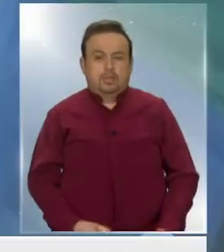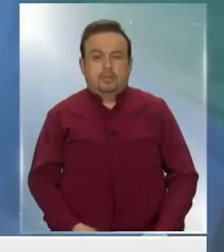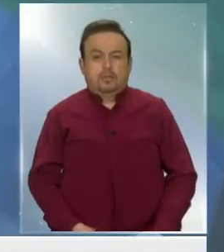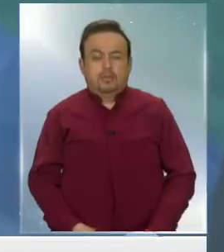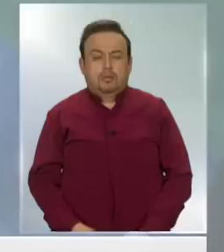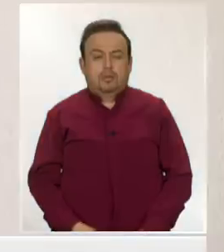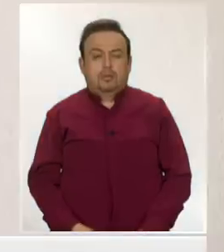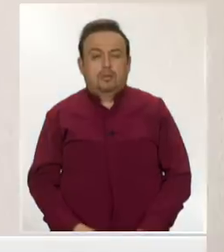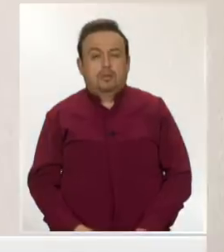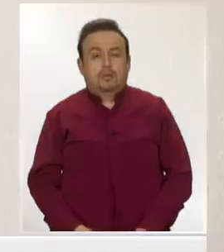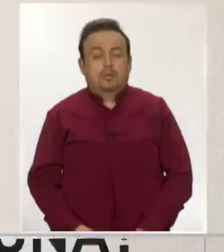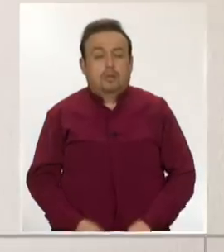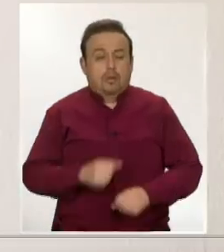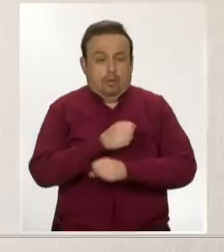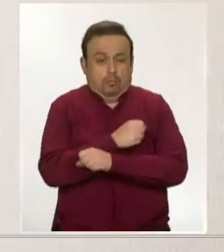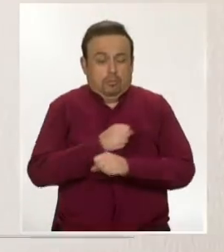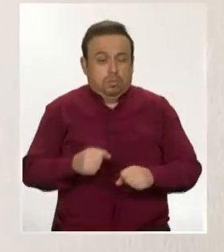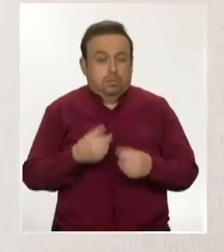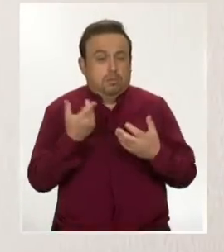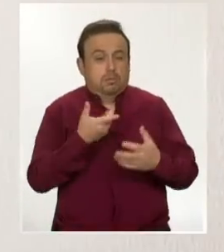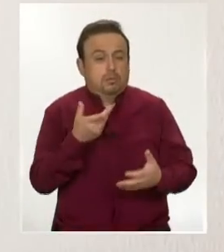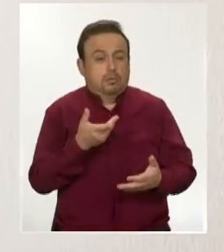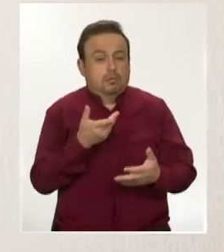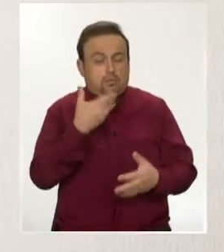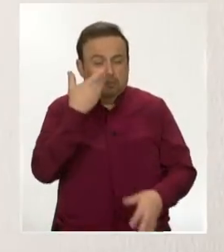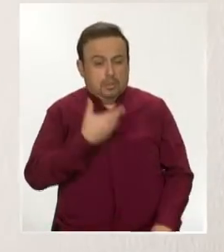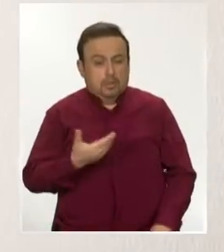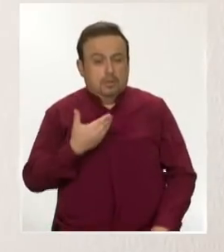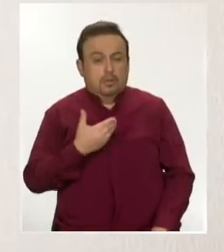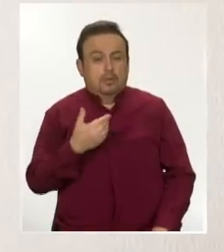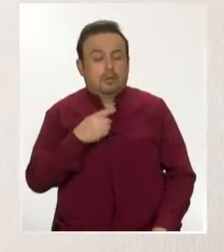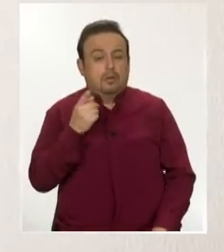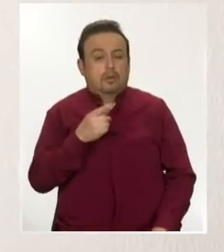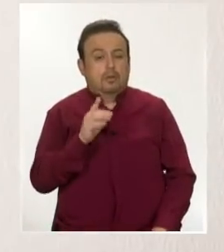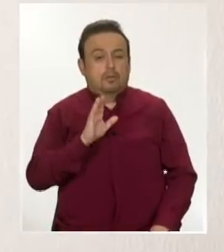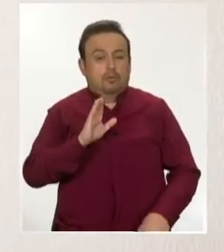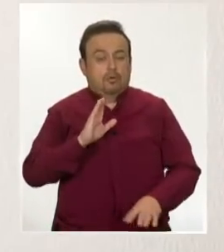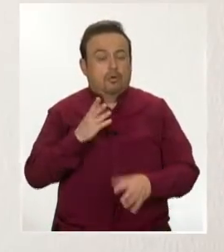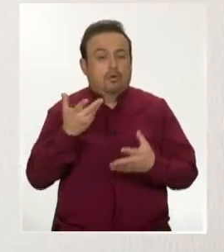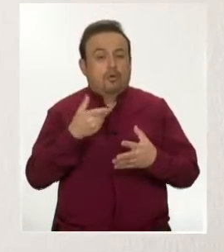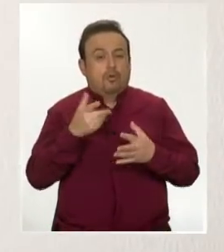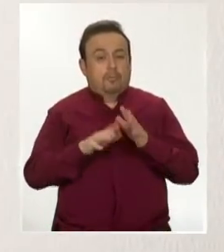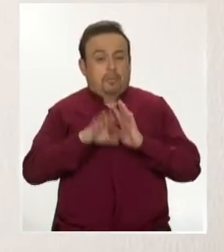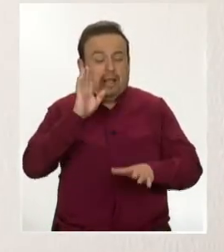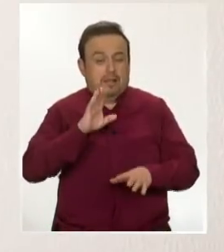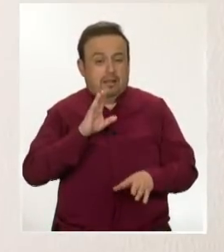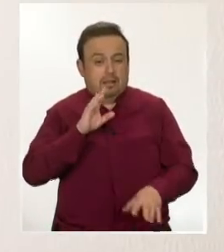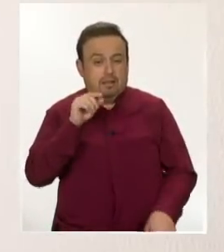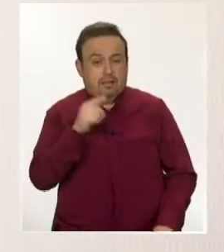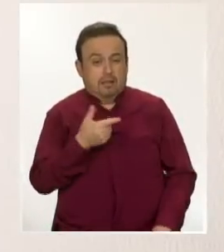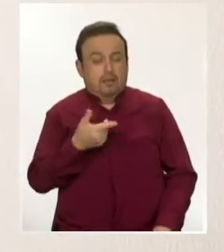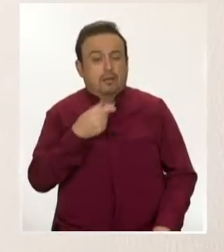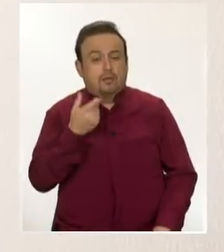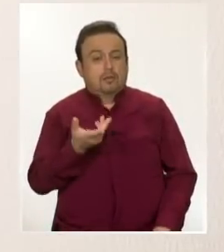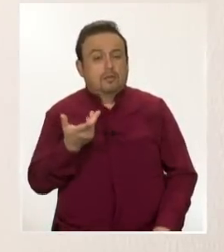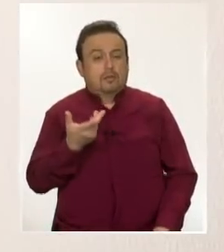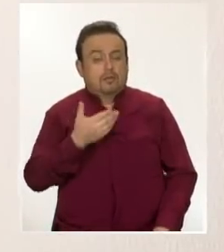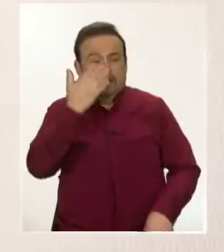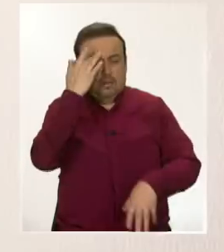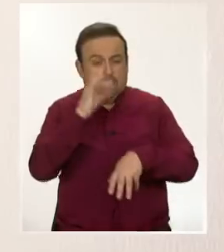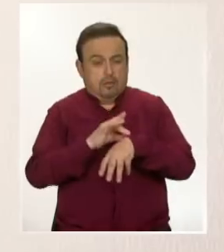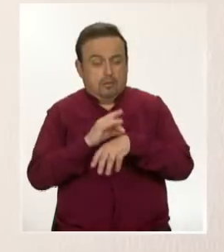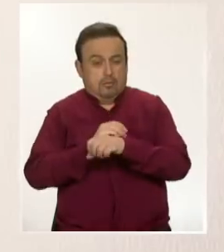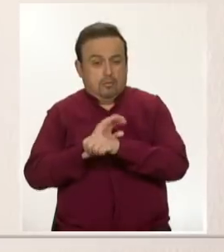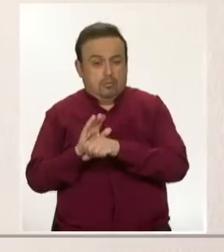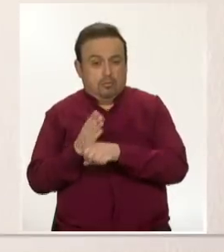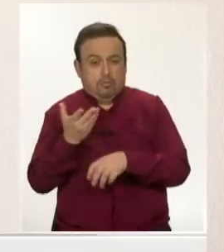La obesidad genera un estado proinflamatorio que también agrava la enfermedad COVID